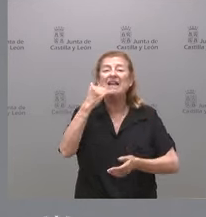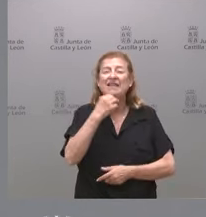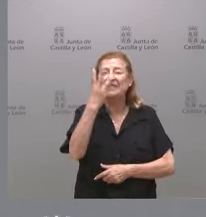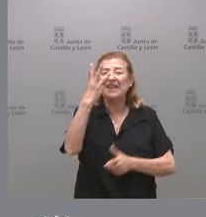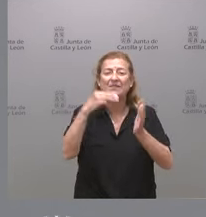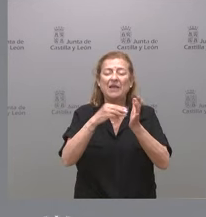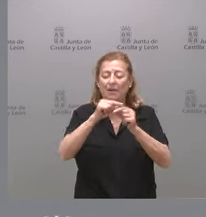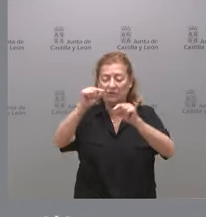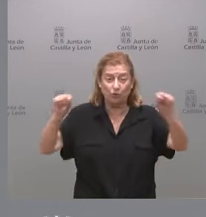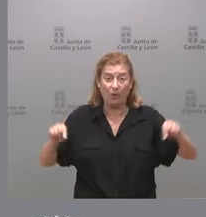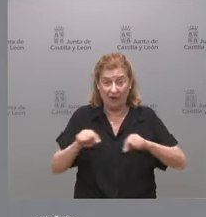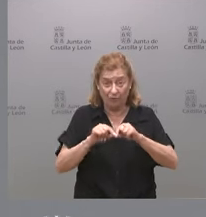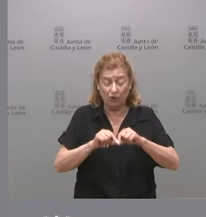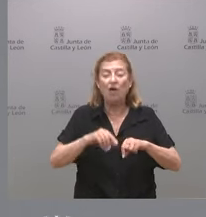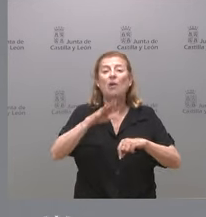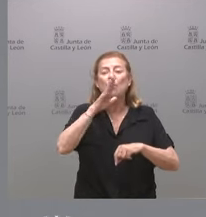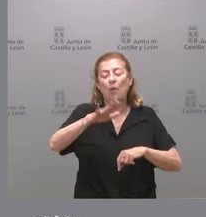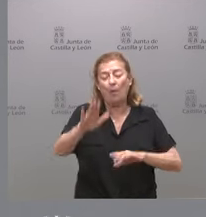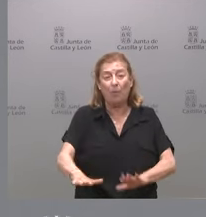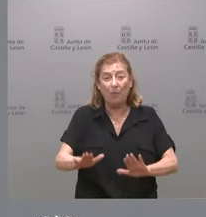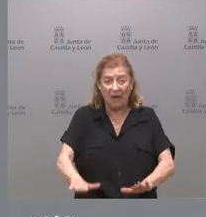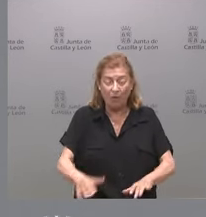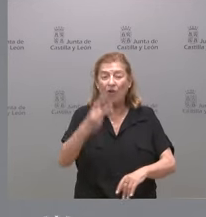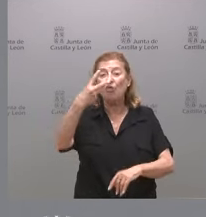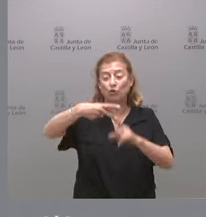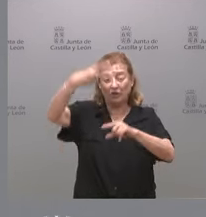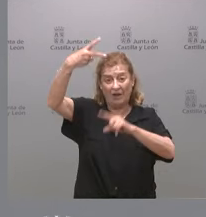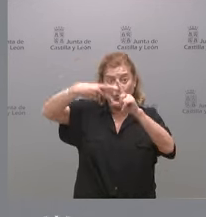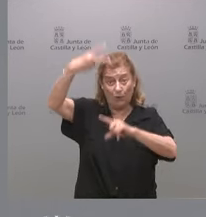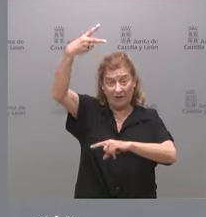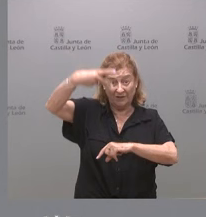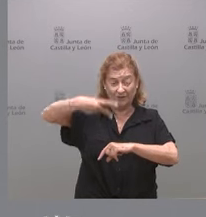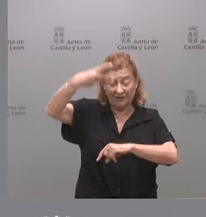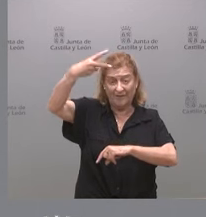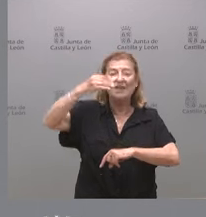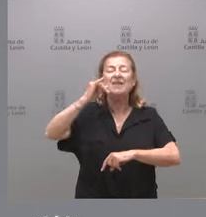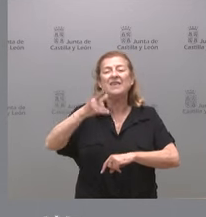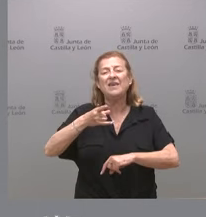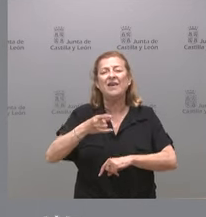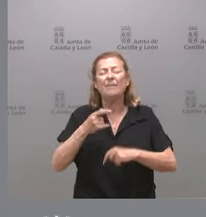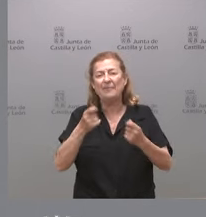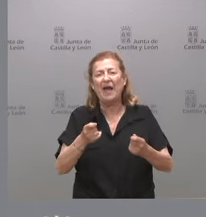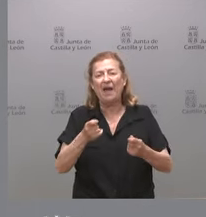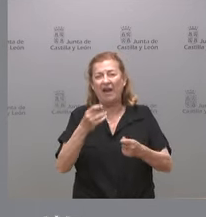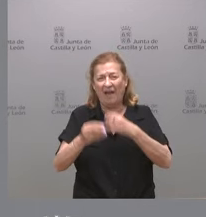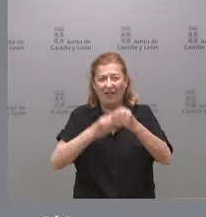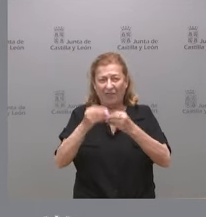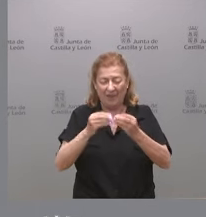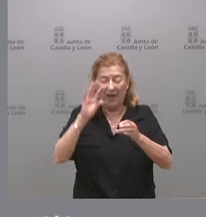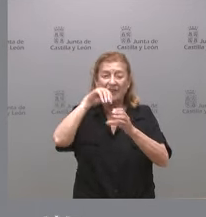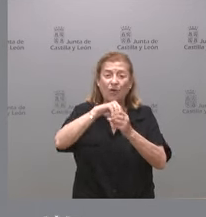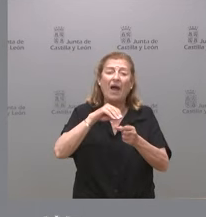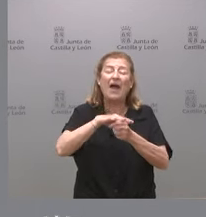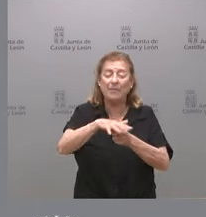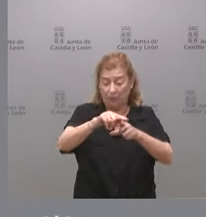metros cuadrados, compuesto por planta baja y dos alturas, y que va a llevarse a cabo dentro del ámbito de la